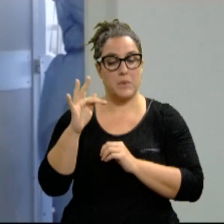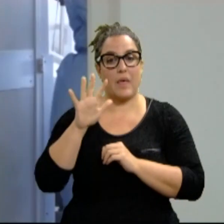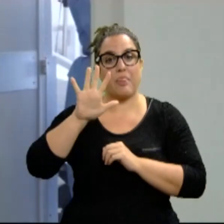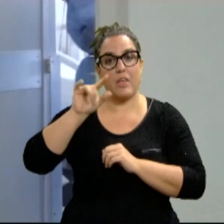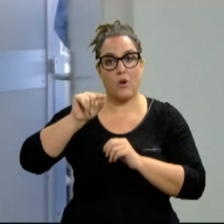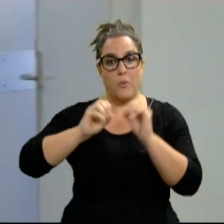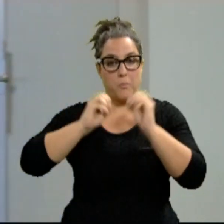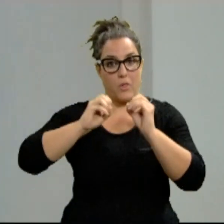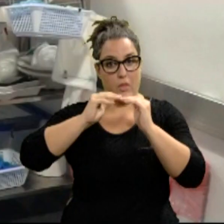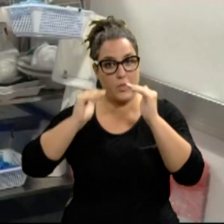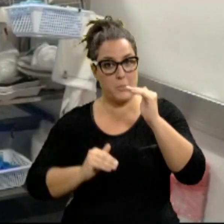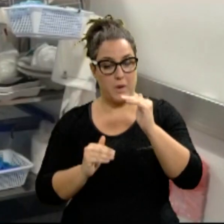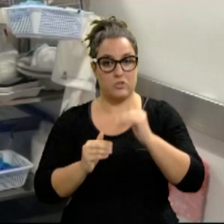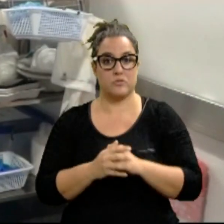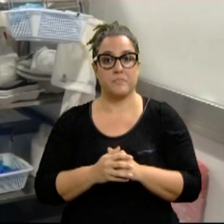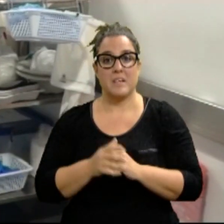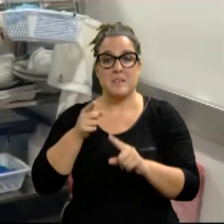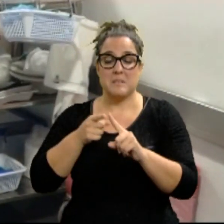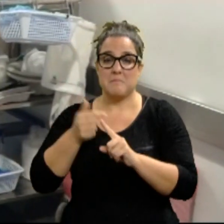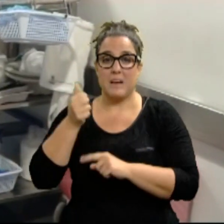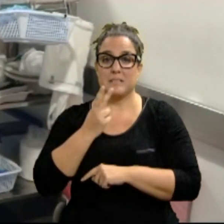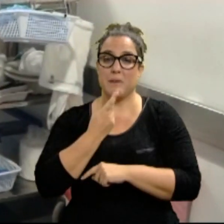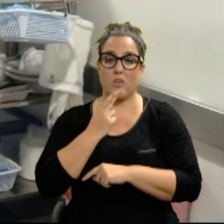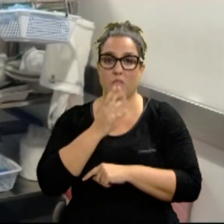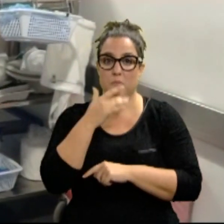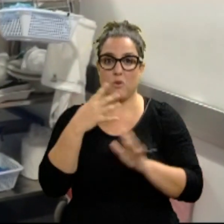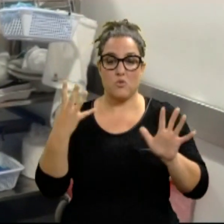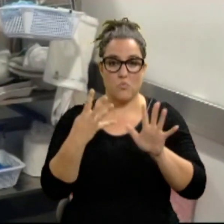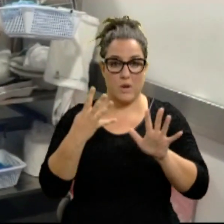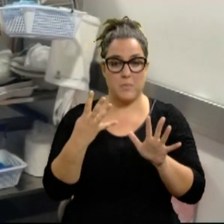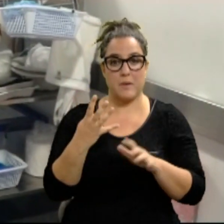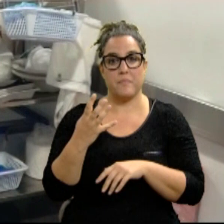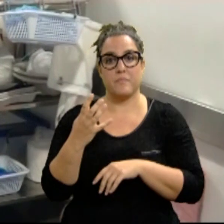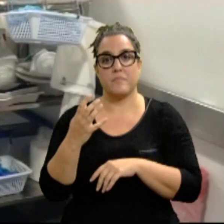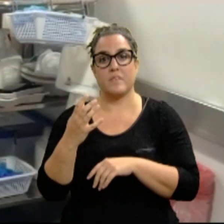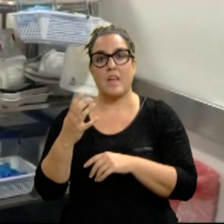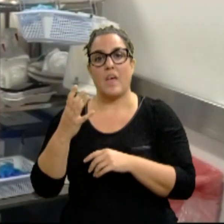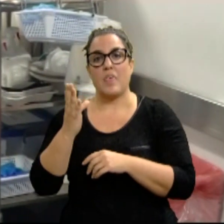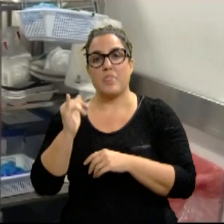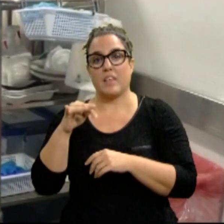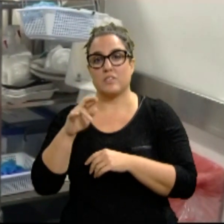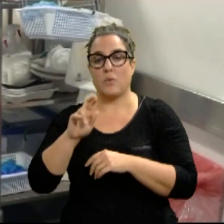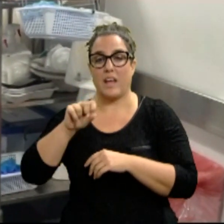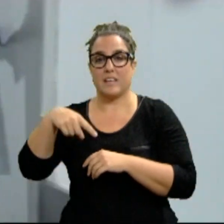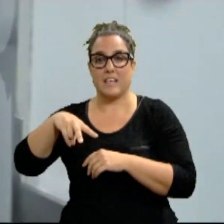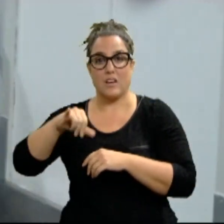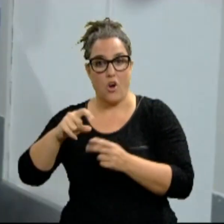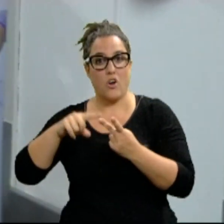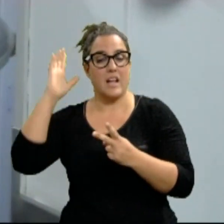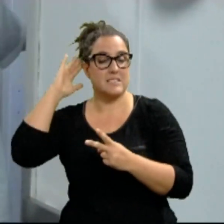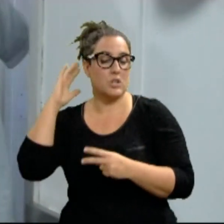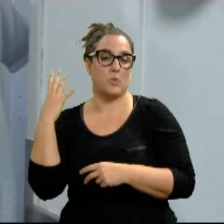% por zona. Sobresale Berriozar con 9 casos. Le siguen al Saso y Cinturénigo con 4. Cada uno son los datos